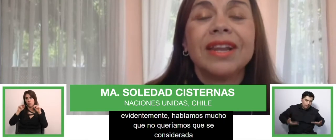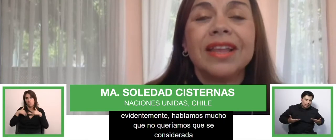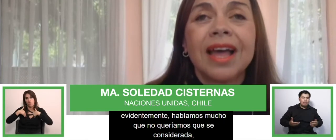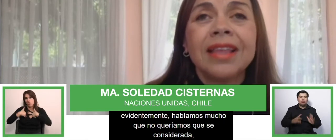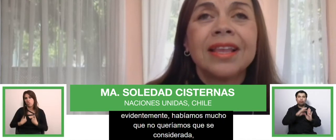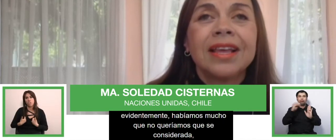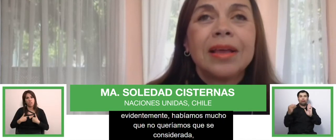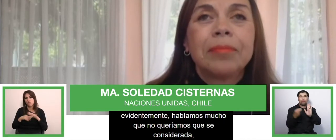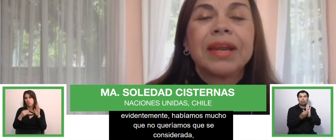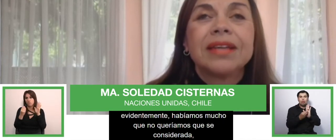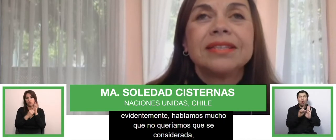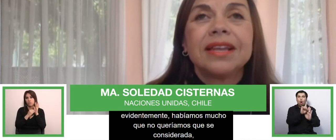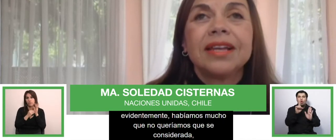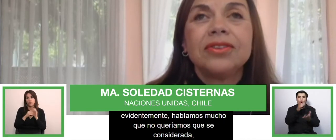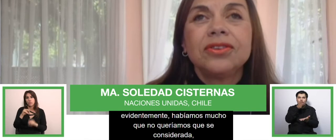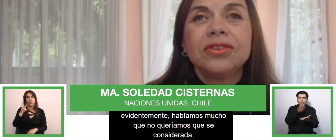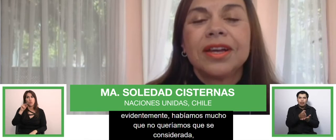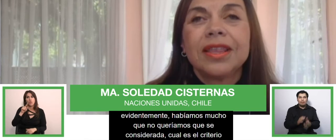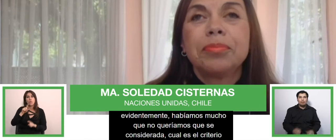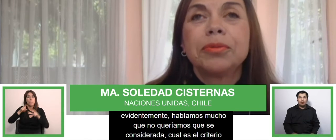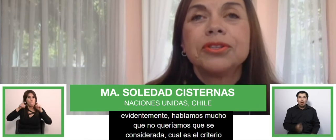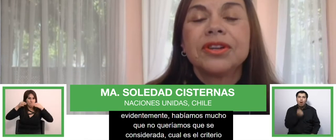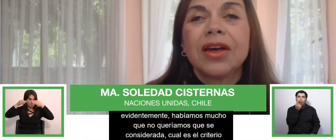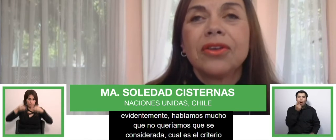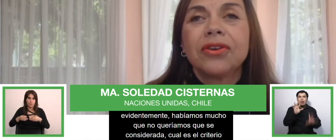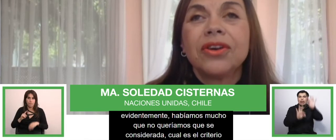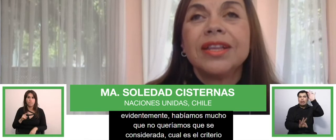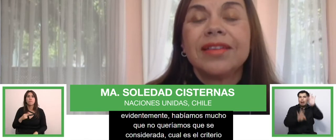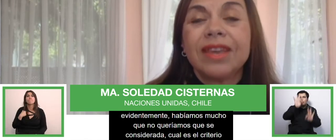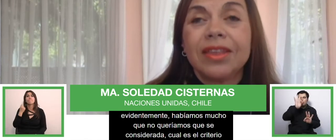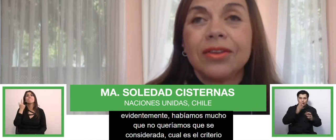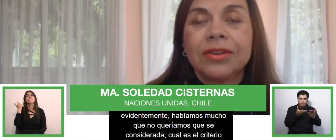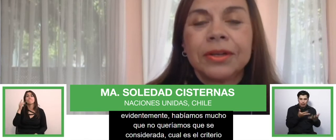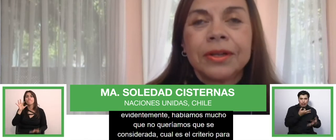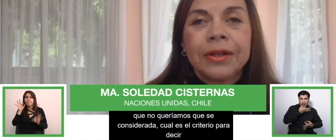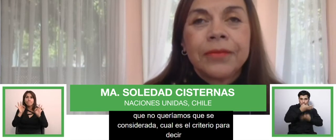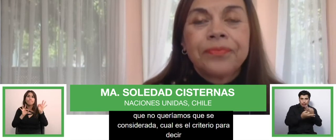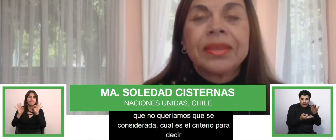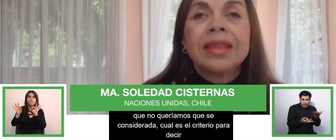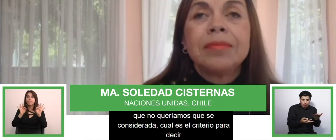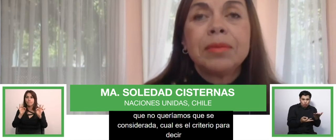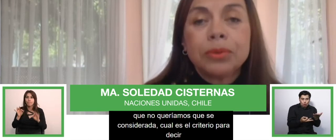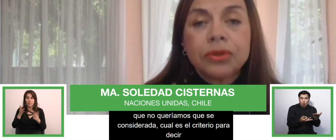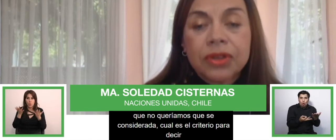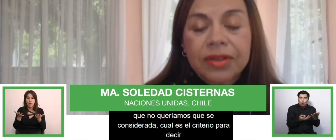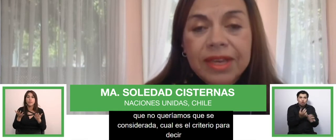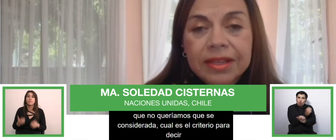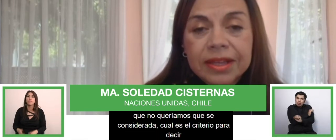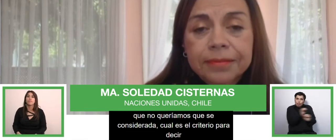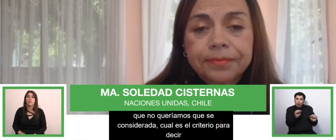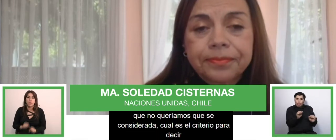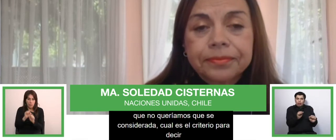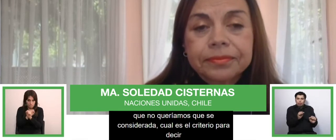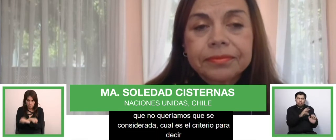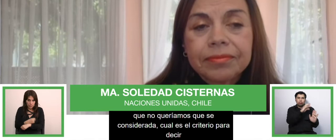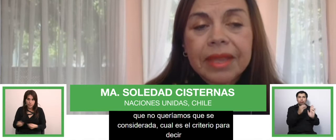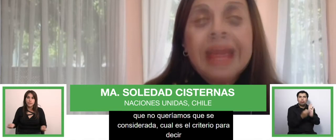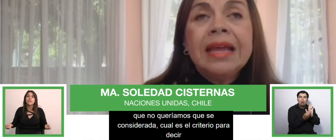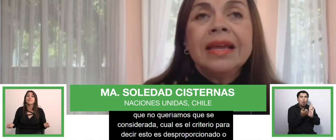razonabilidad para decir esto es desproporcionado o indebido? Desde mi punto de vista,